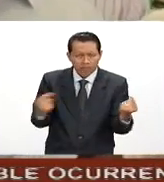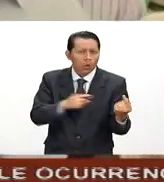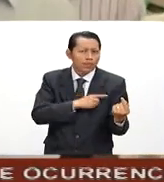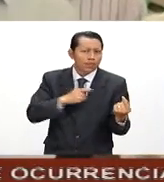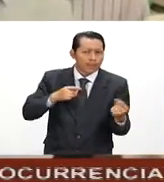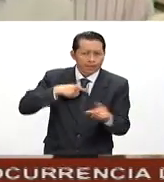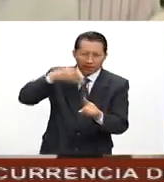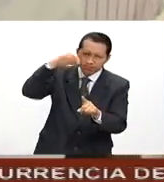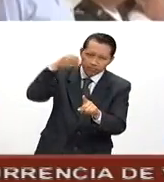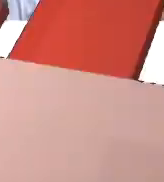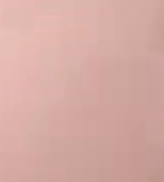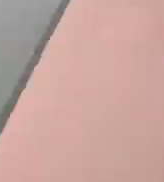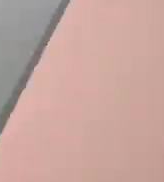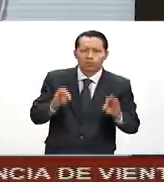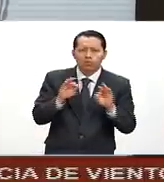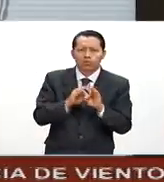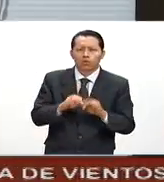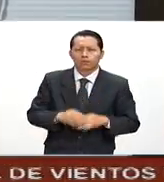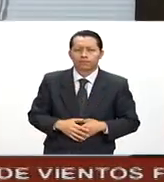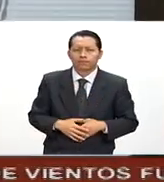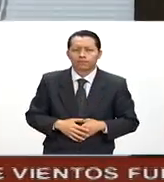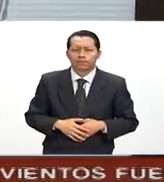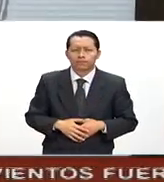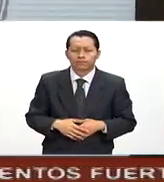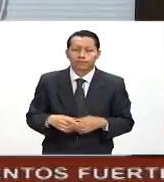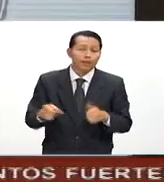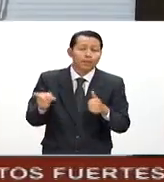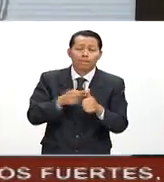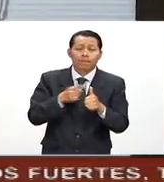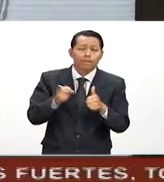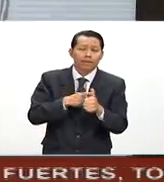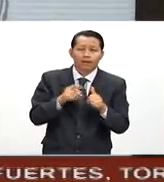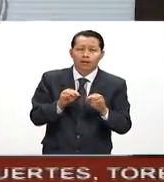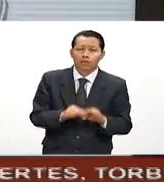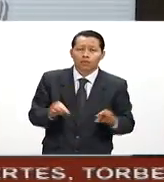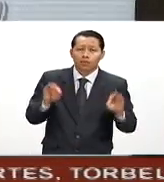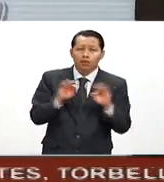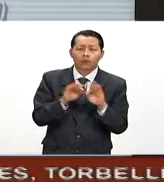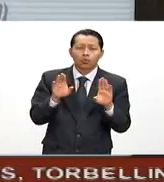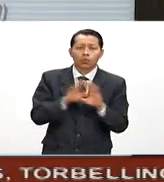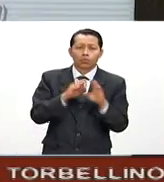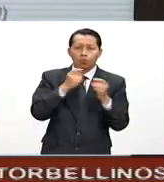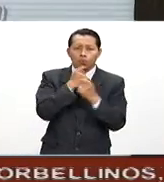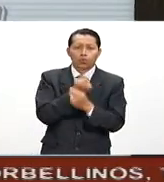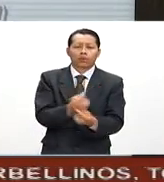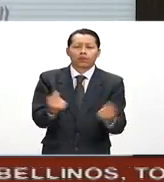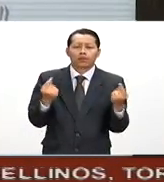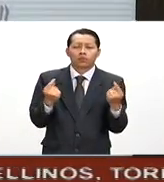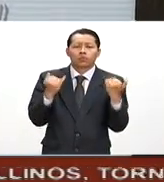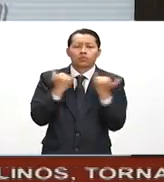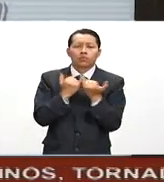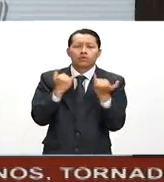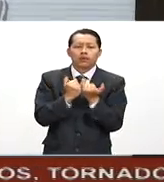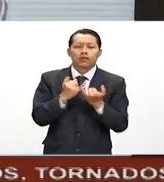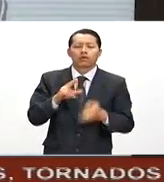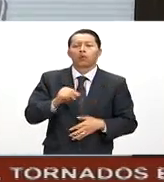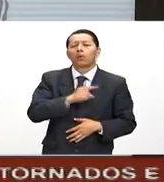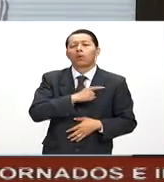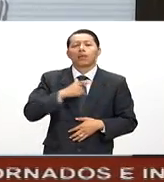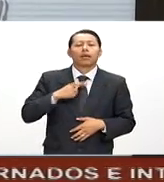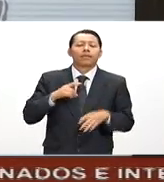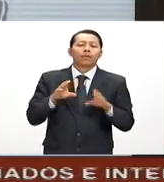debe priorizar. En primer lugar, los niños y las niñas no pueden ser